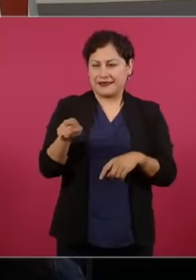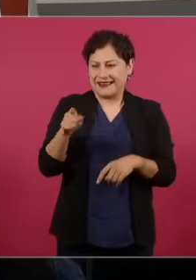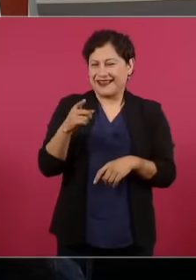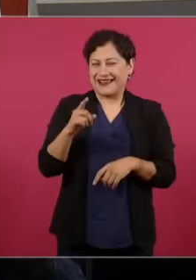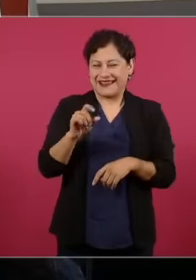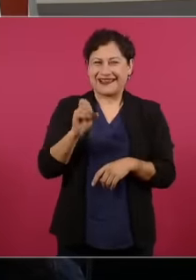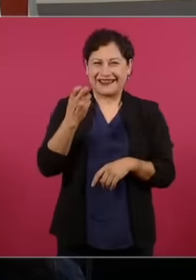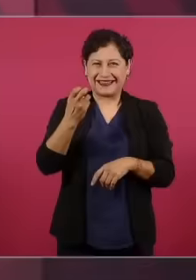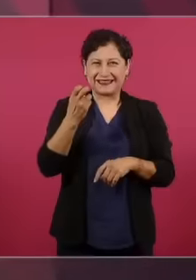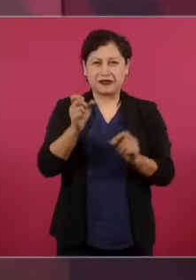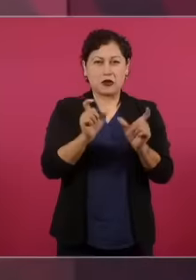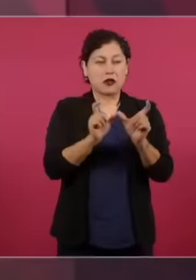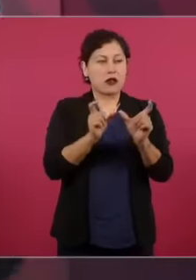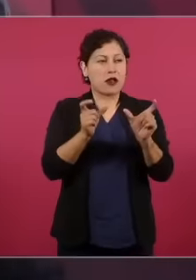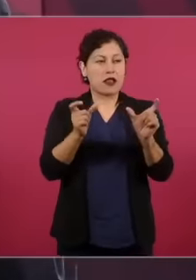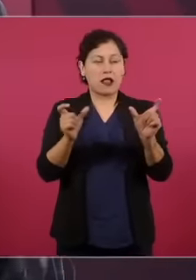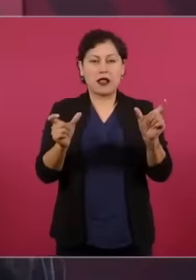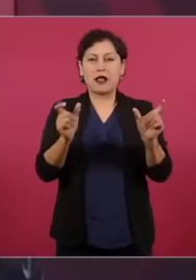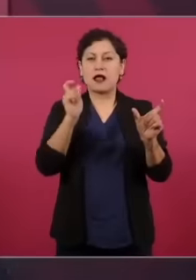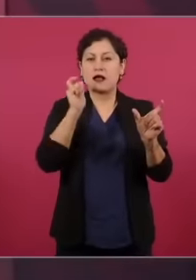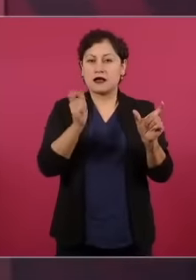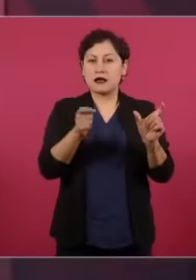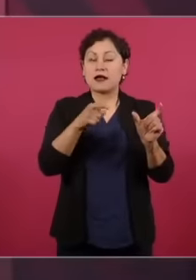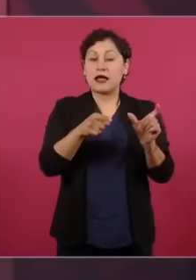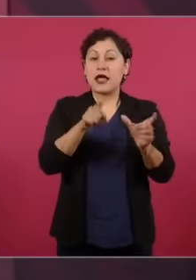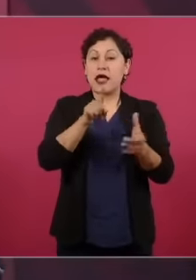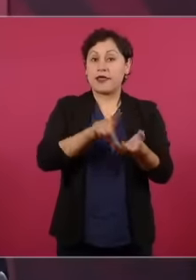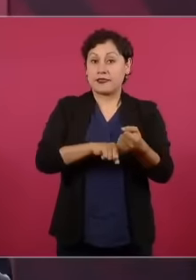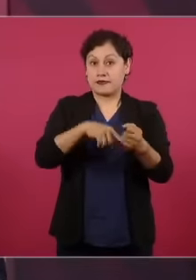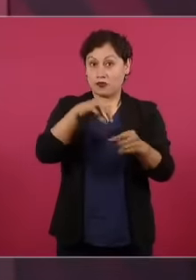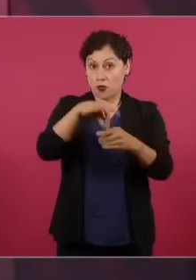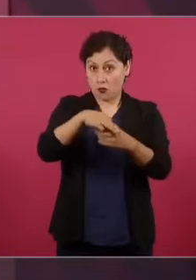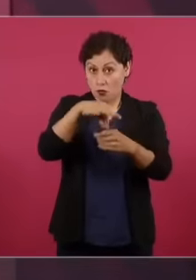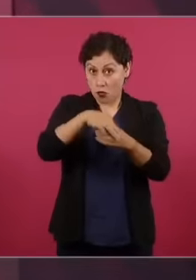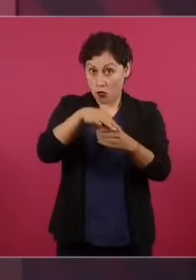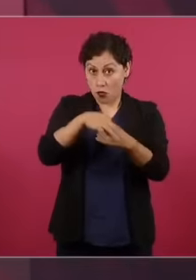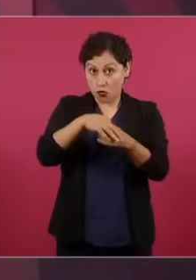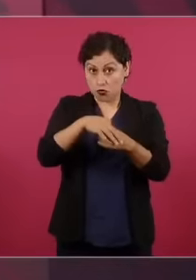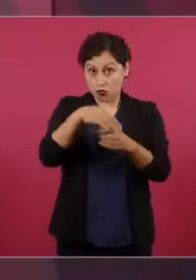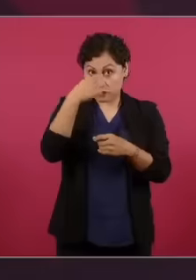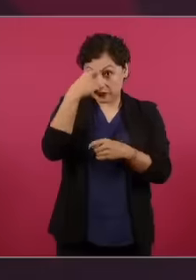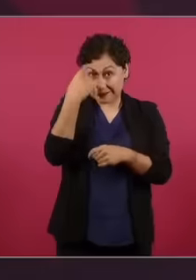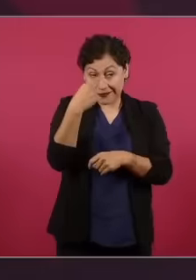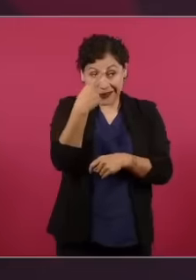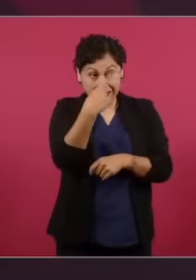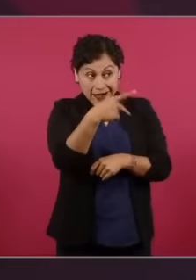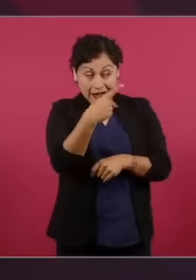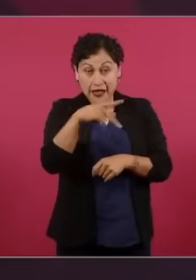los votos que eran para Xochitl se le pasaron